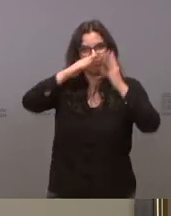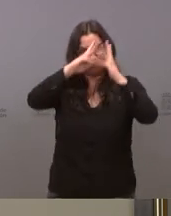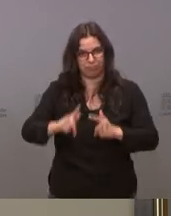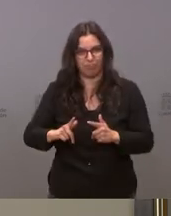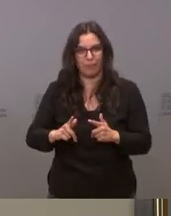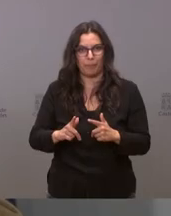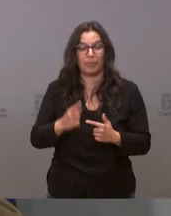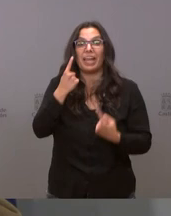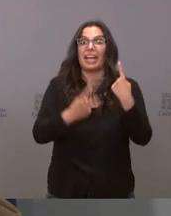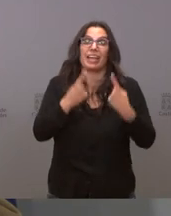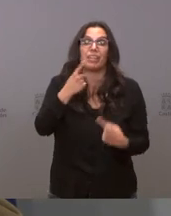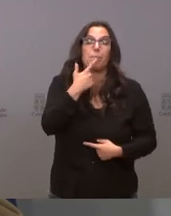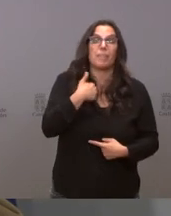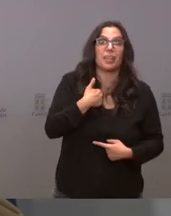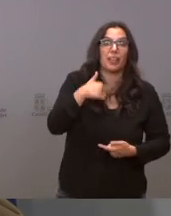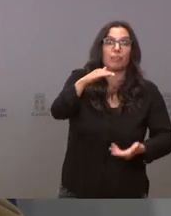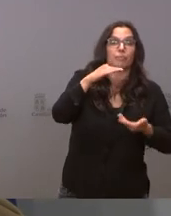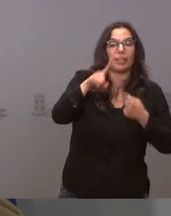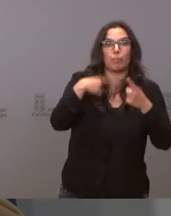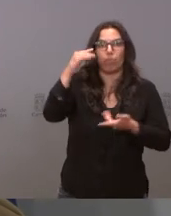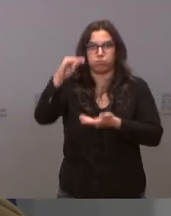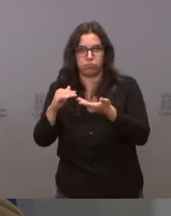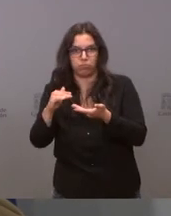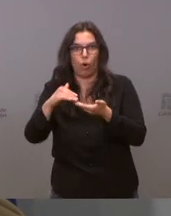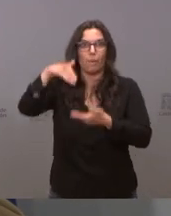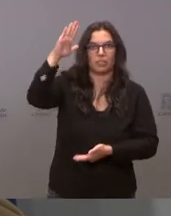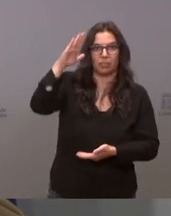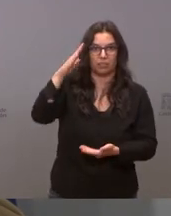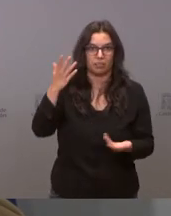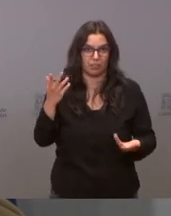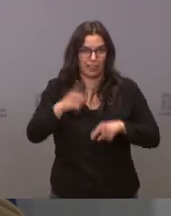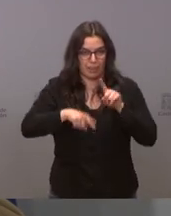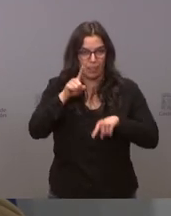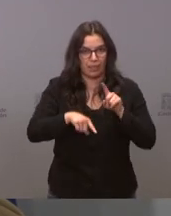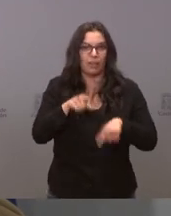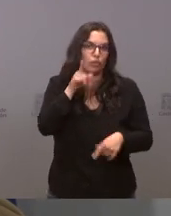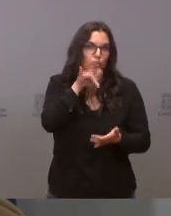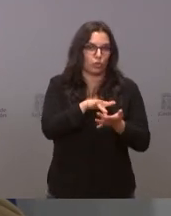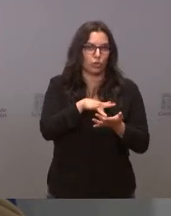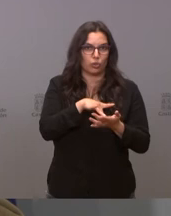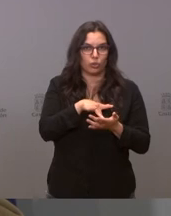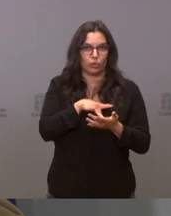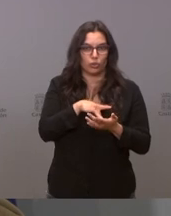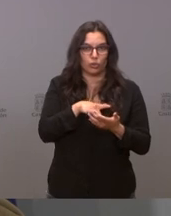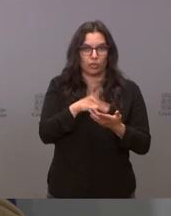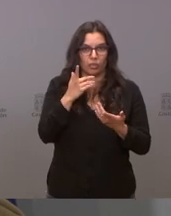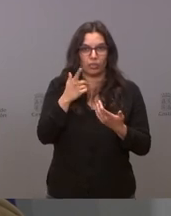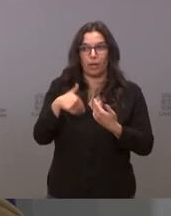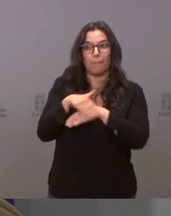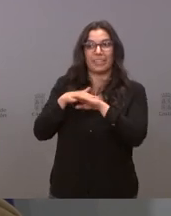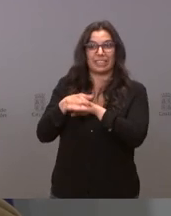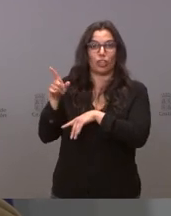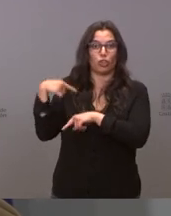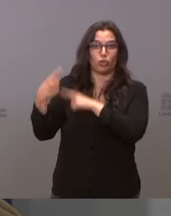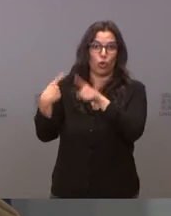es que hay veces que no coincide lo que uno dice que va a llegar y luego llegan más esto ocurre fíjese si le ocurre le ocurre al ministerio todos los días